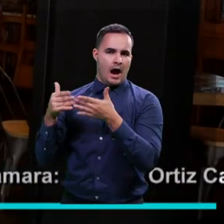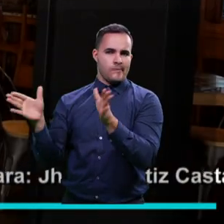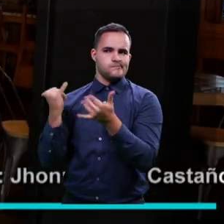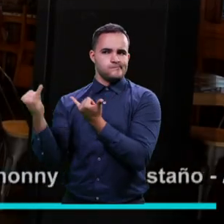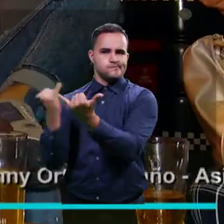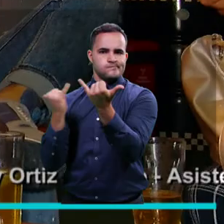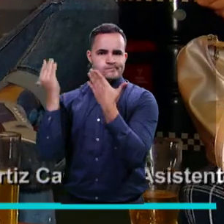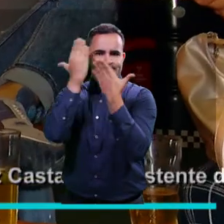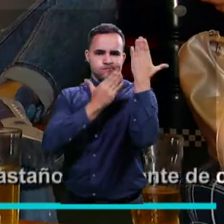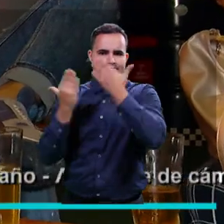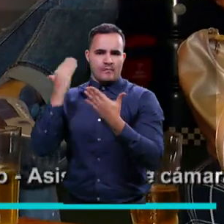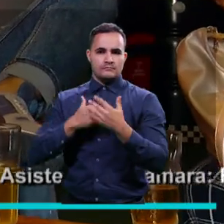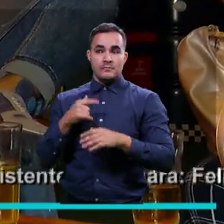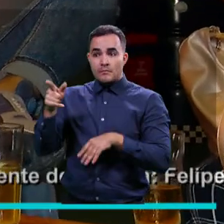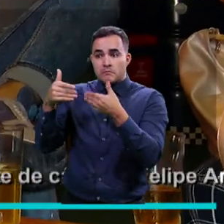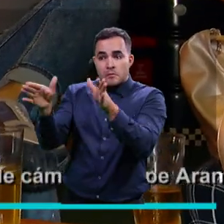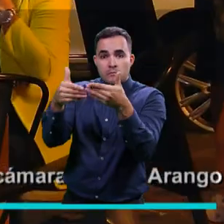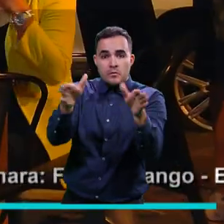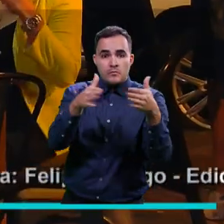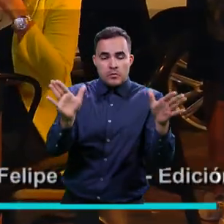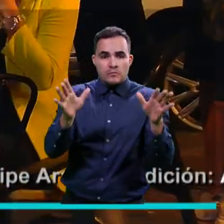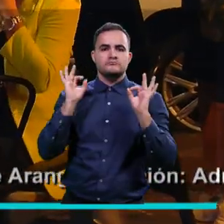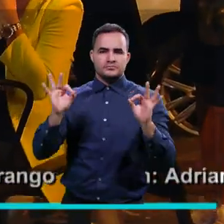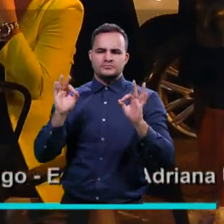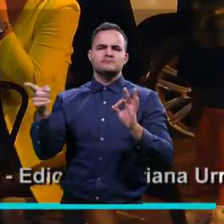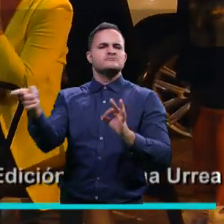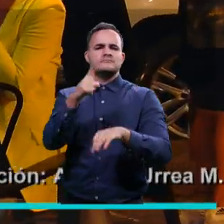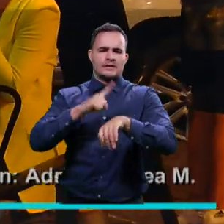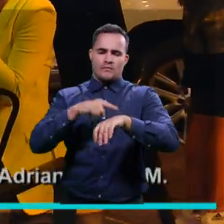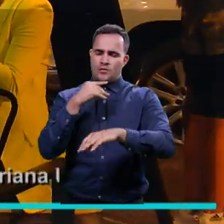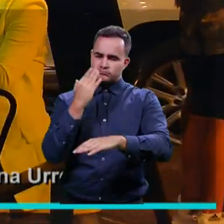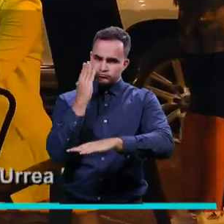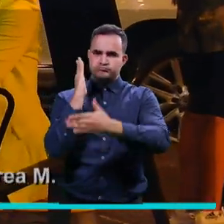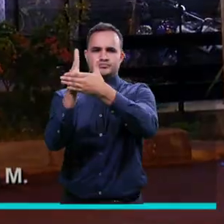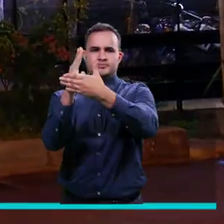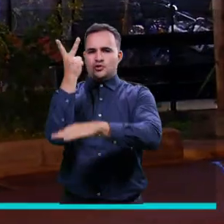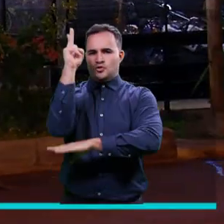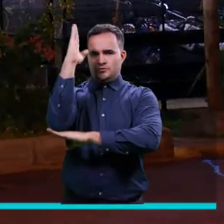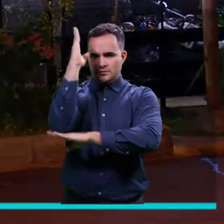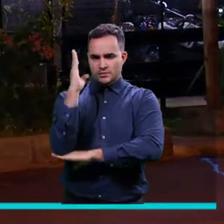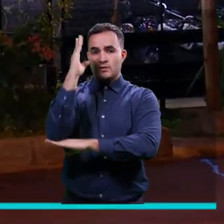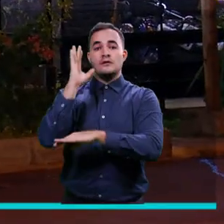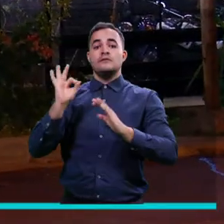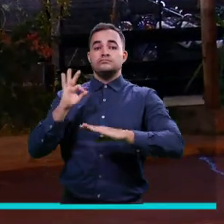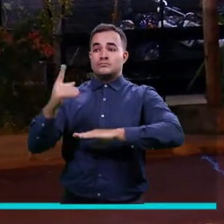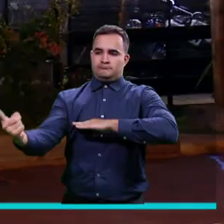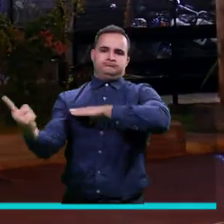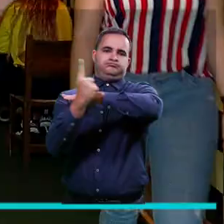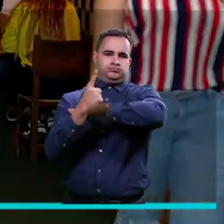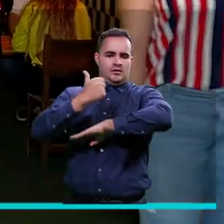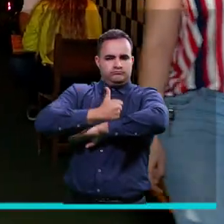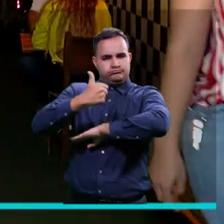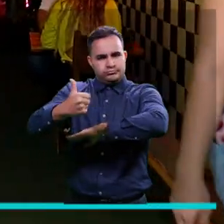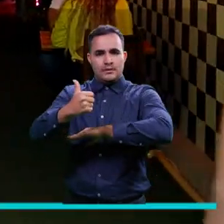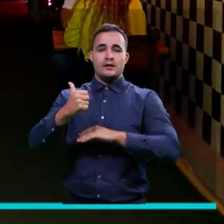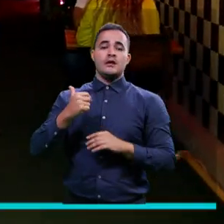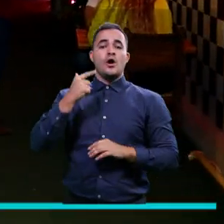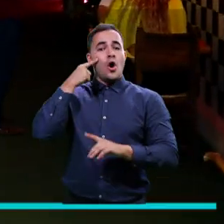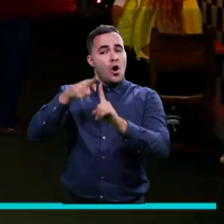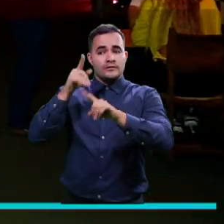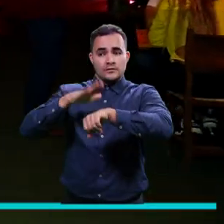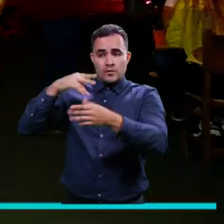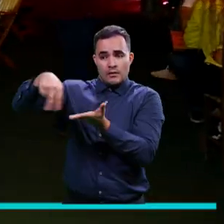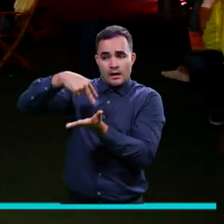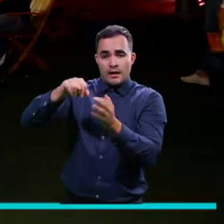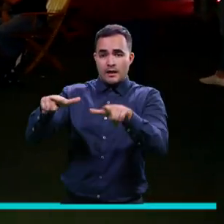La apertura de estos lugares se permitirá hasta la medianoche, deberá tener atención en la mesa y no podrán disponer de